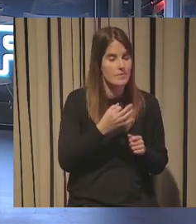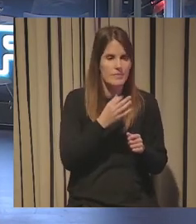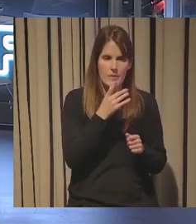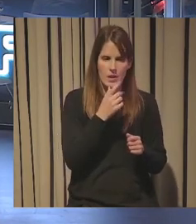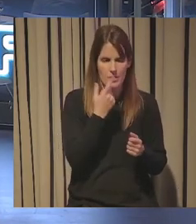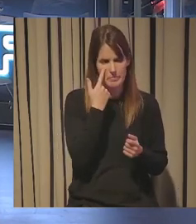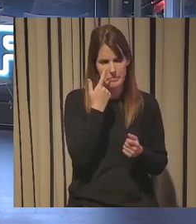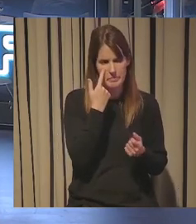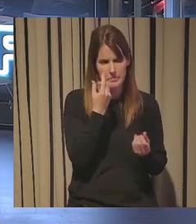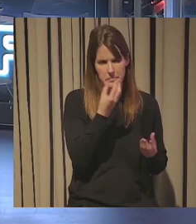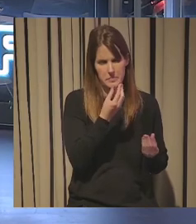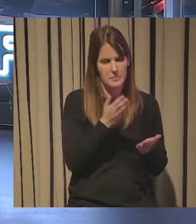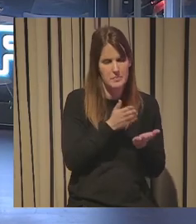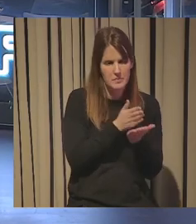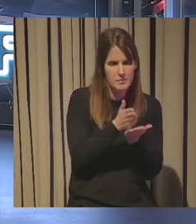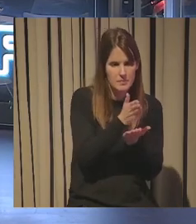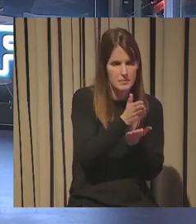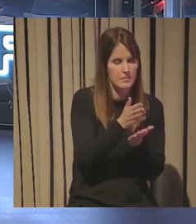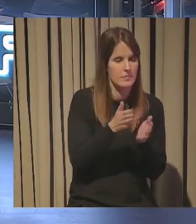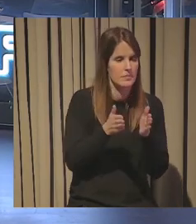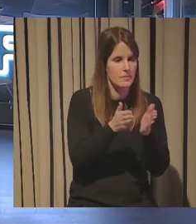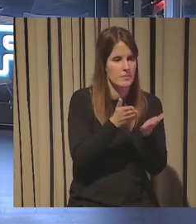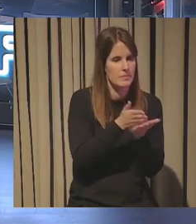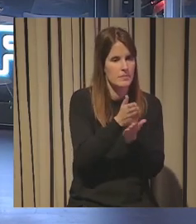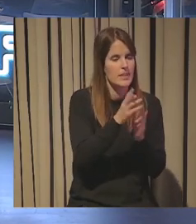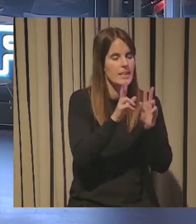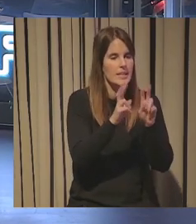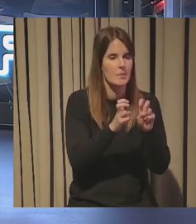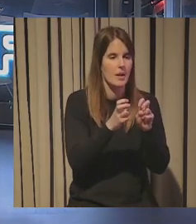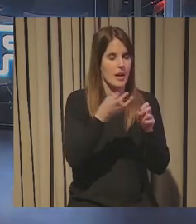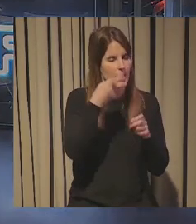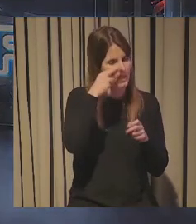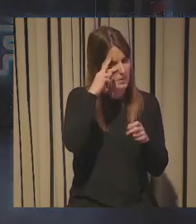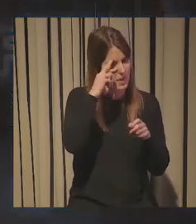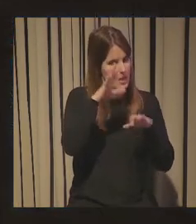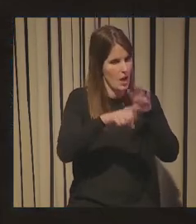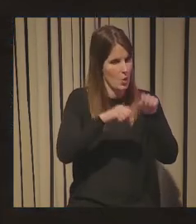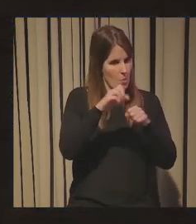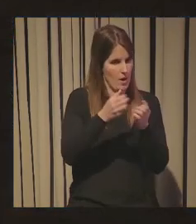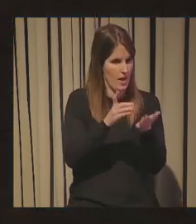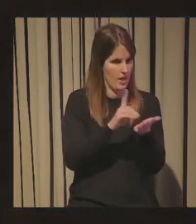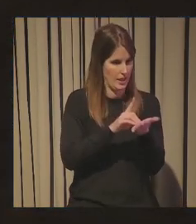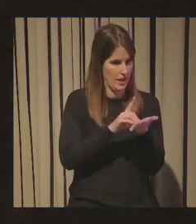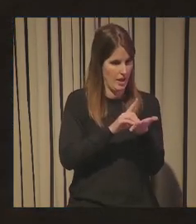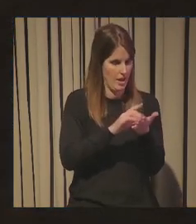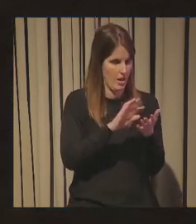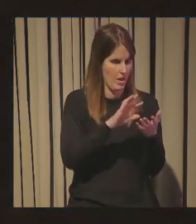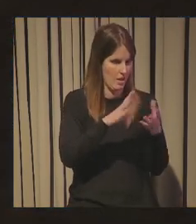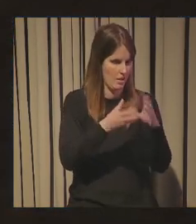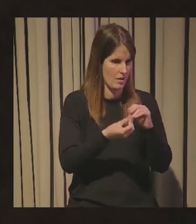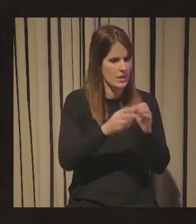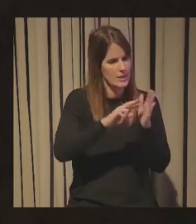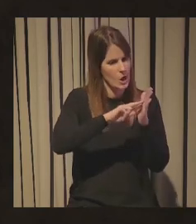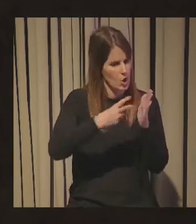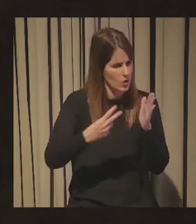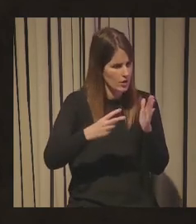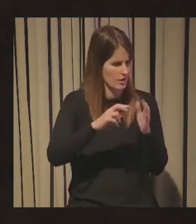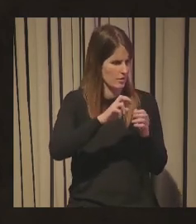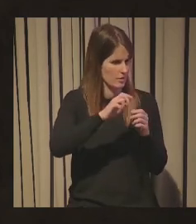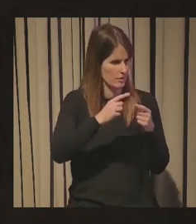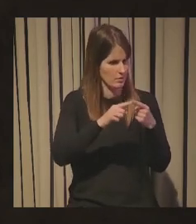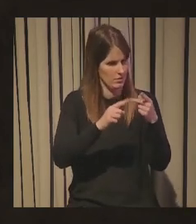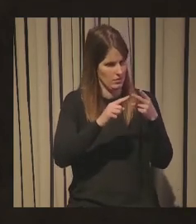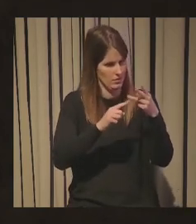potente en la digitalización de las experiencias de compra con una amalgama de tecnologías alrededor de ellas